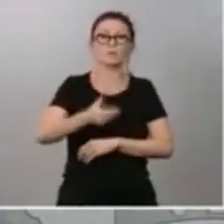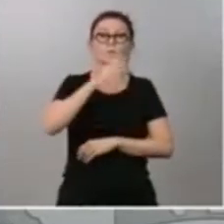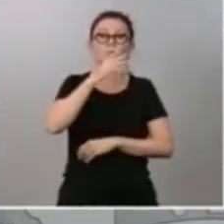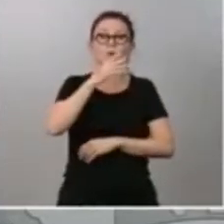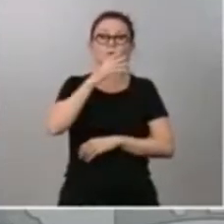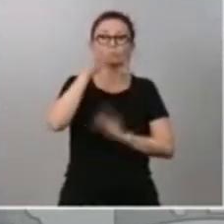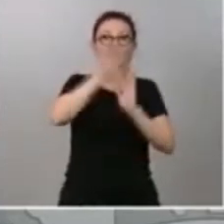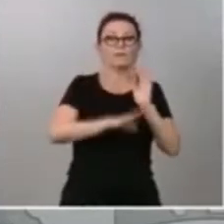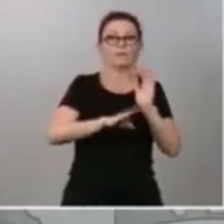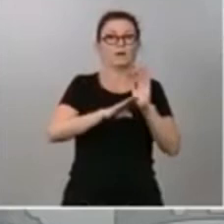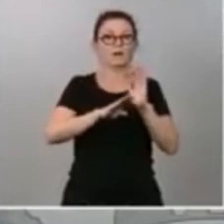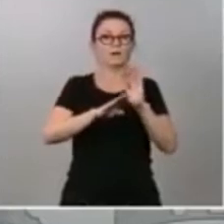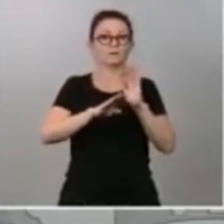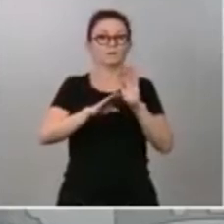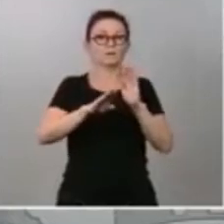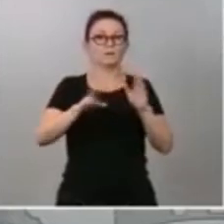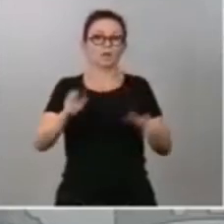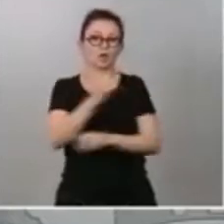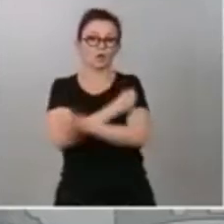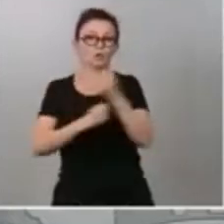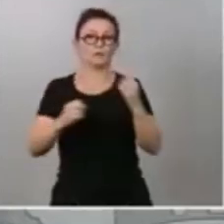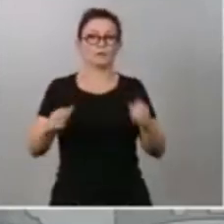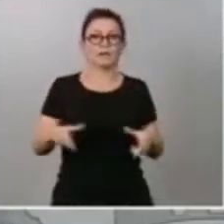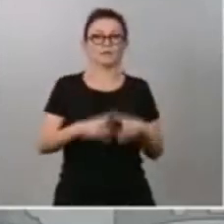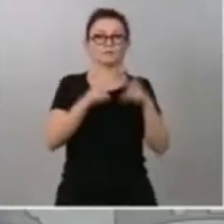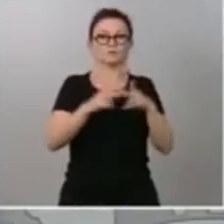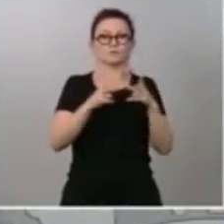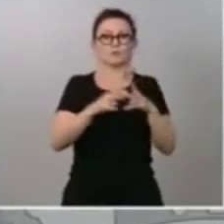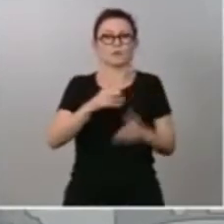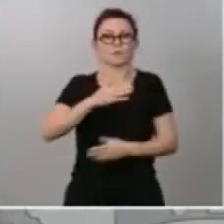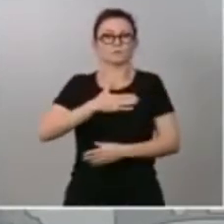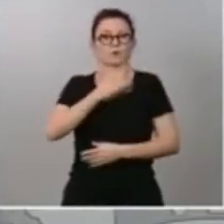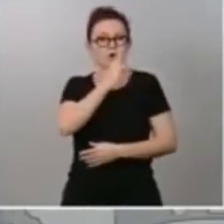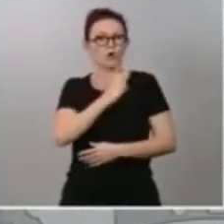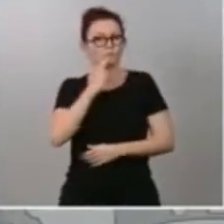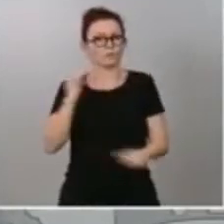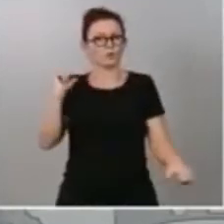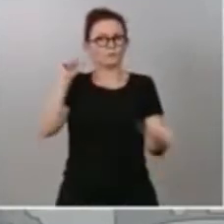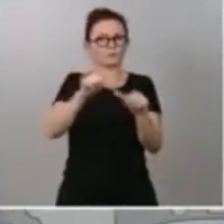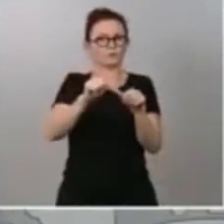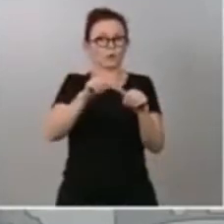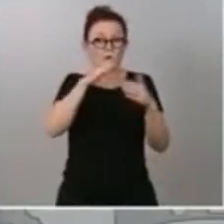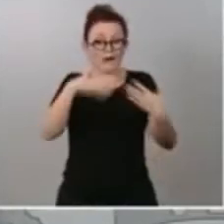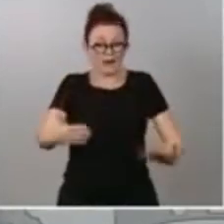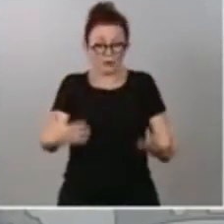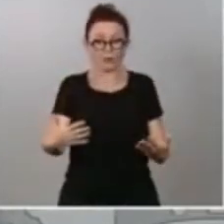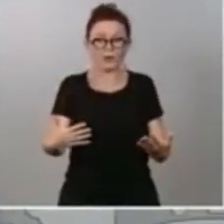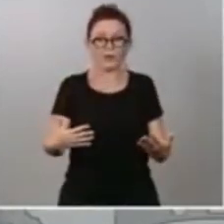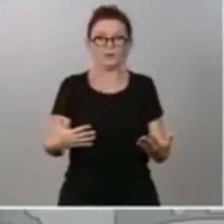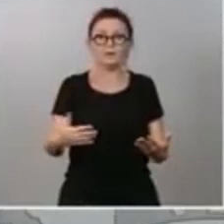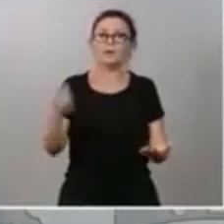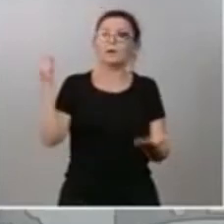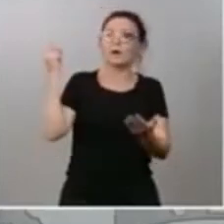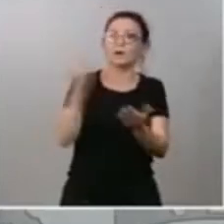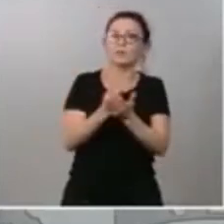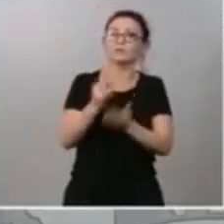con la que llevamos tiempo comprometidos y que ahora adquiere especial relevancia en el contexto de apuesta por una recuperación, como he dicho antes, inclusiva, digital,